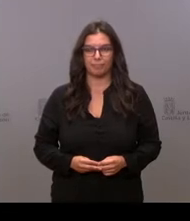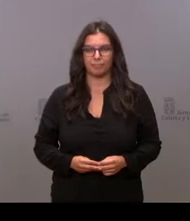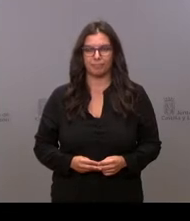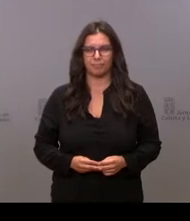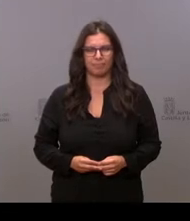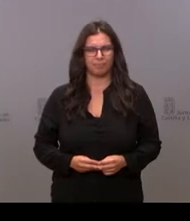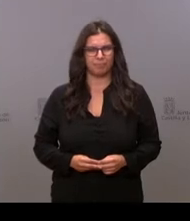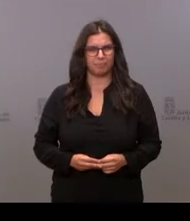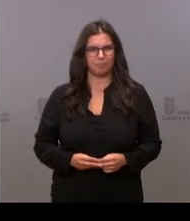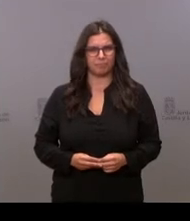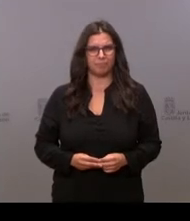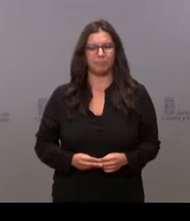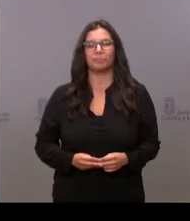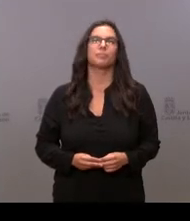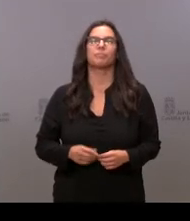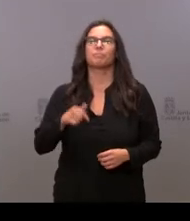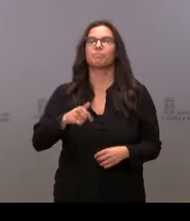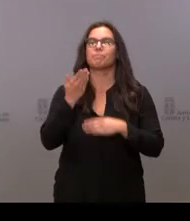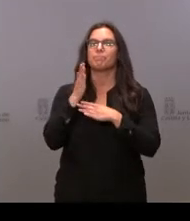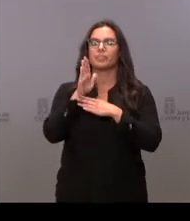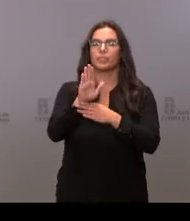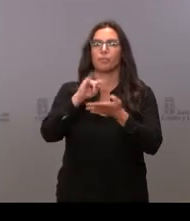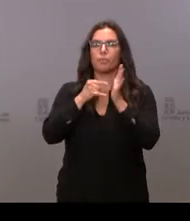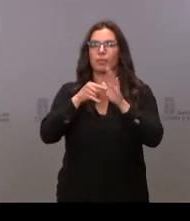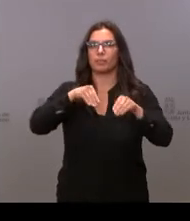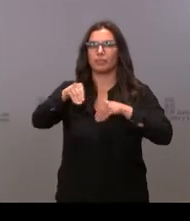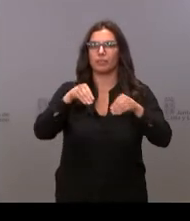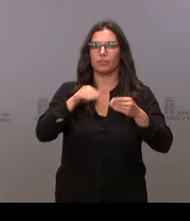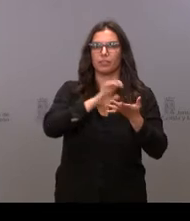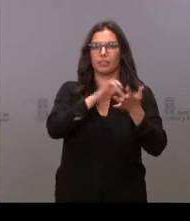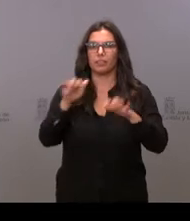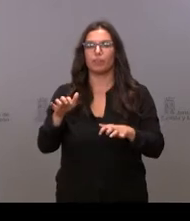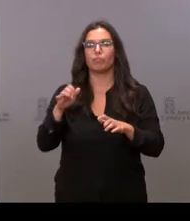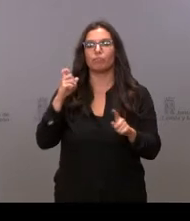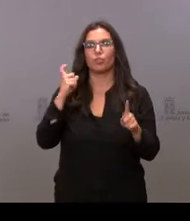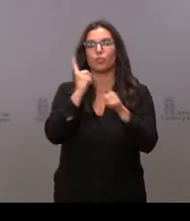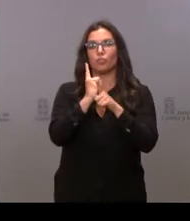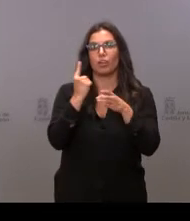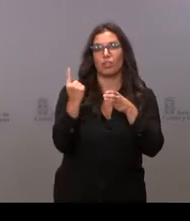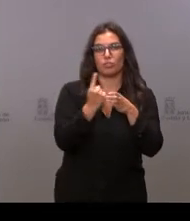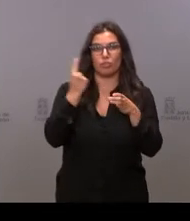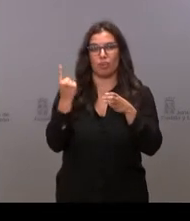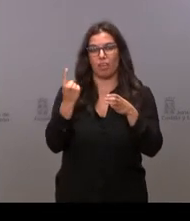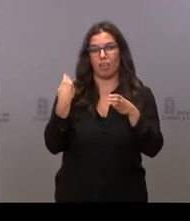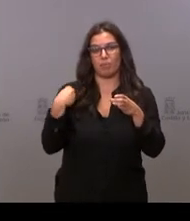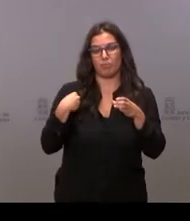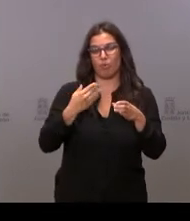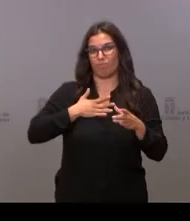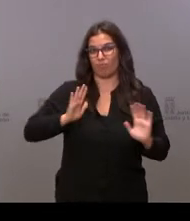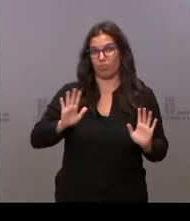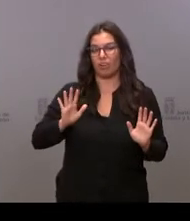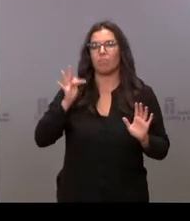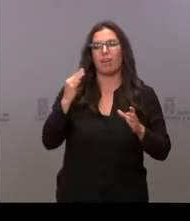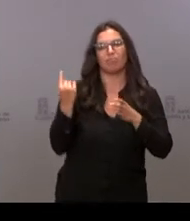...para la presentación del Plan Estratégico de Castilla y León contra la soledad no deseada y el aislamiento social.